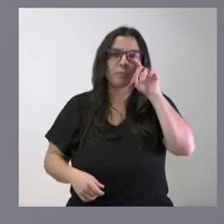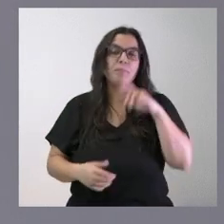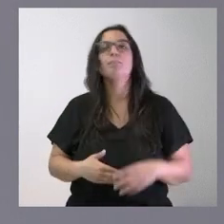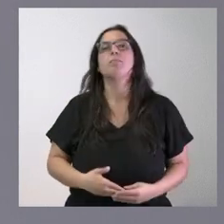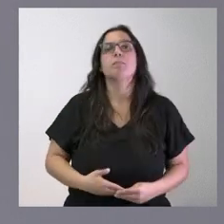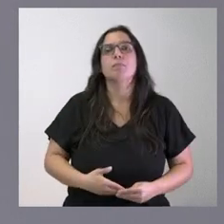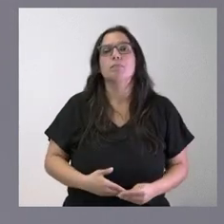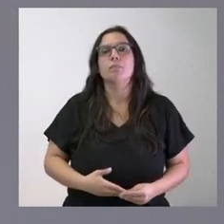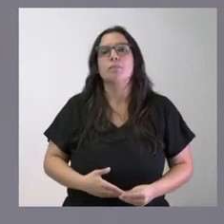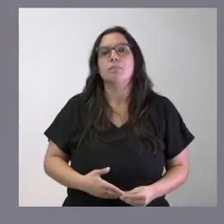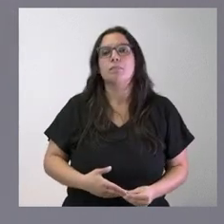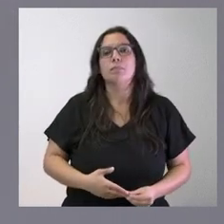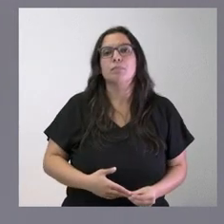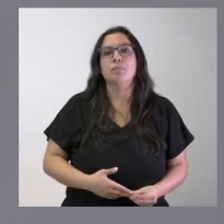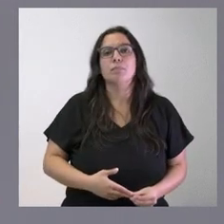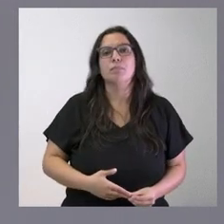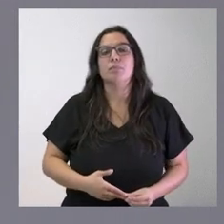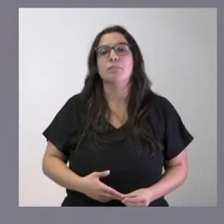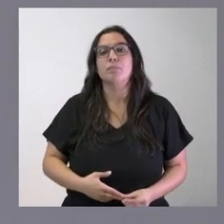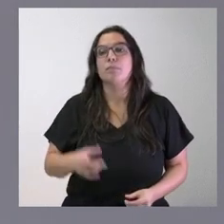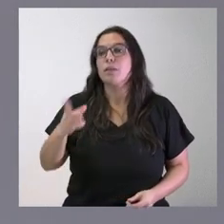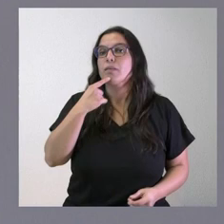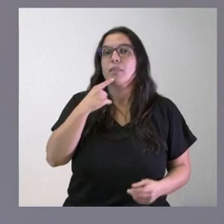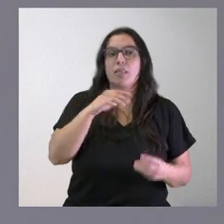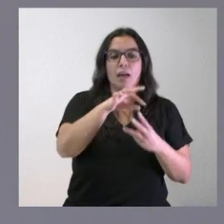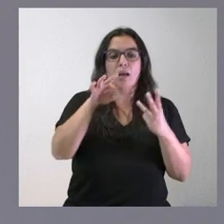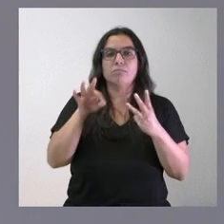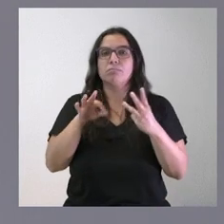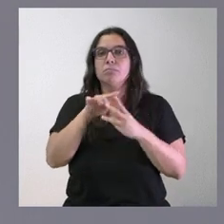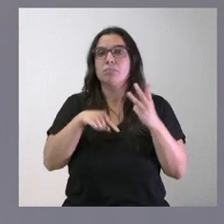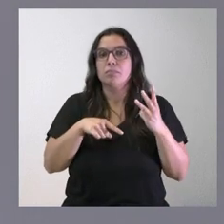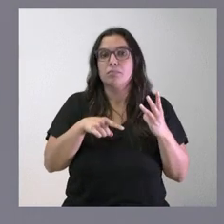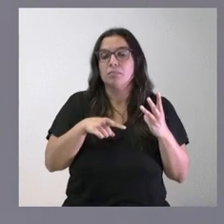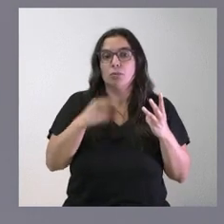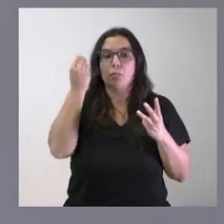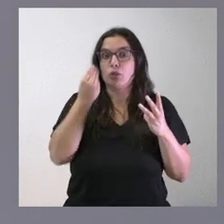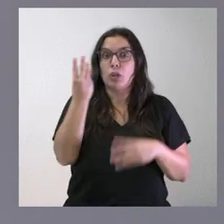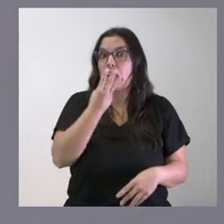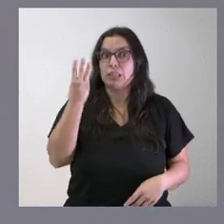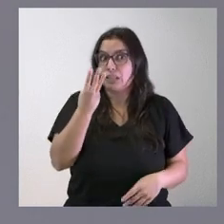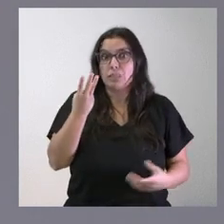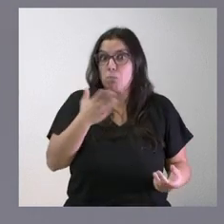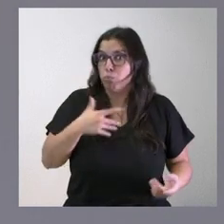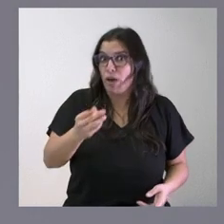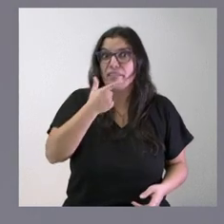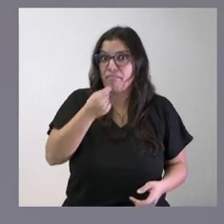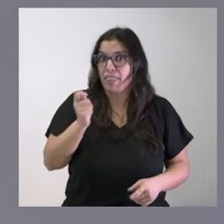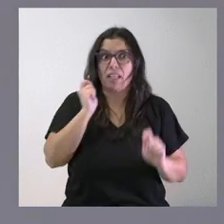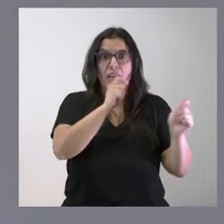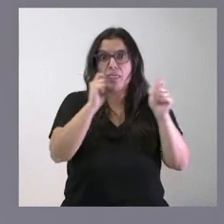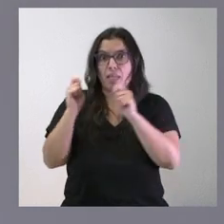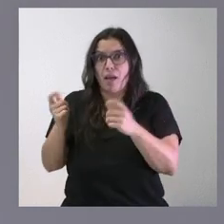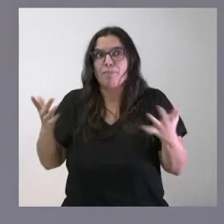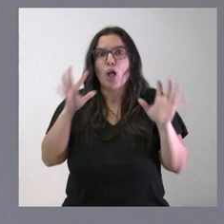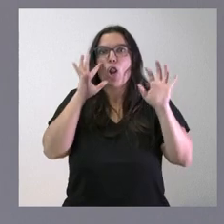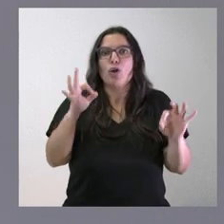y me plantea usted qué candidatura es que tiene más posibilidades yo creo que Castilla y León tiene muchas posibilidades de ser la sede lógicamente una vez que